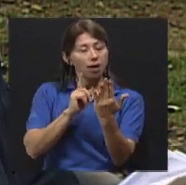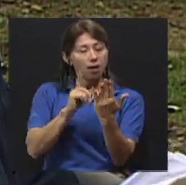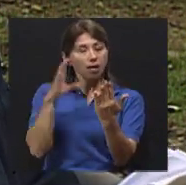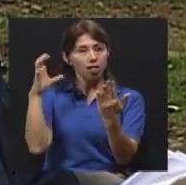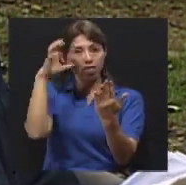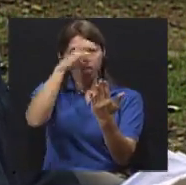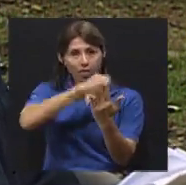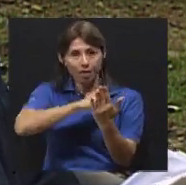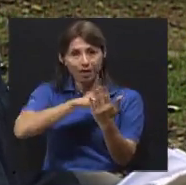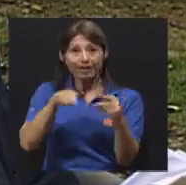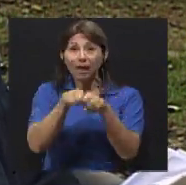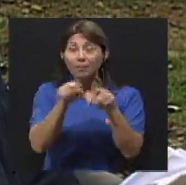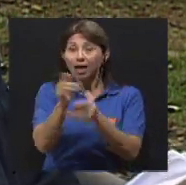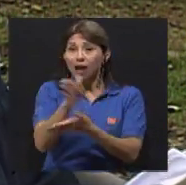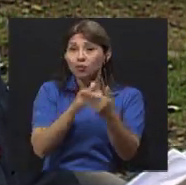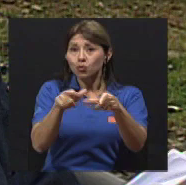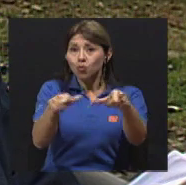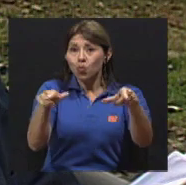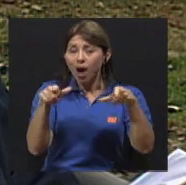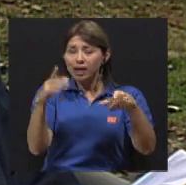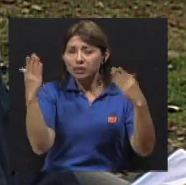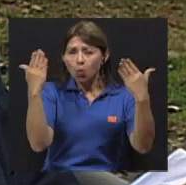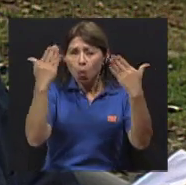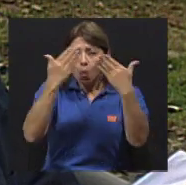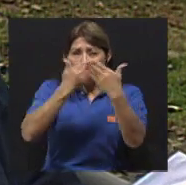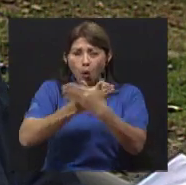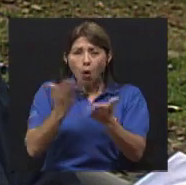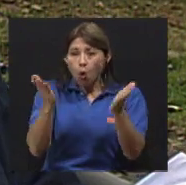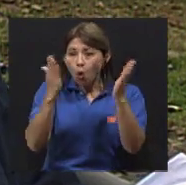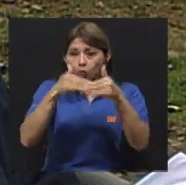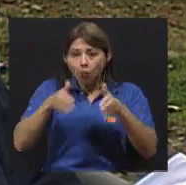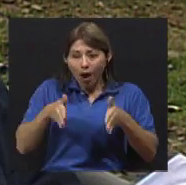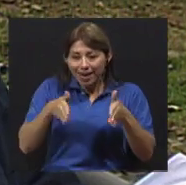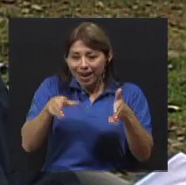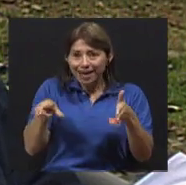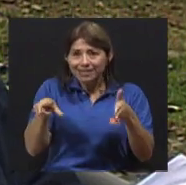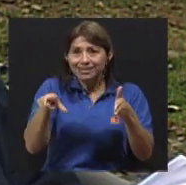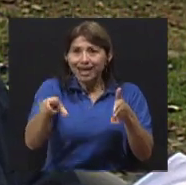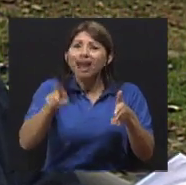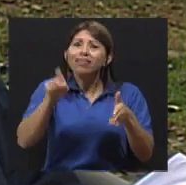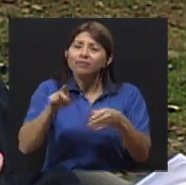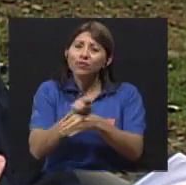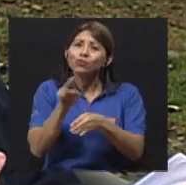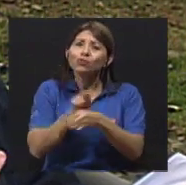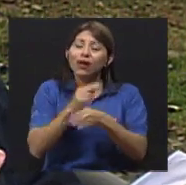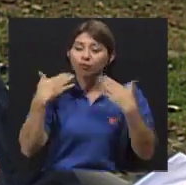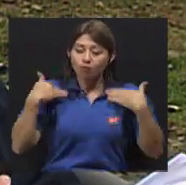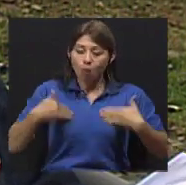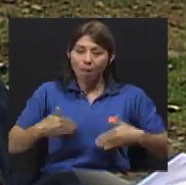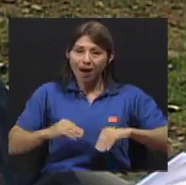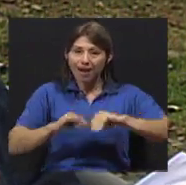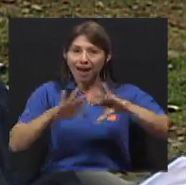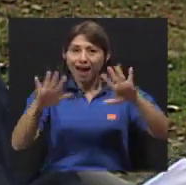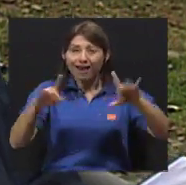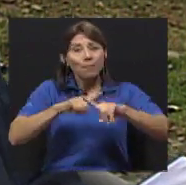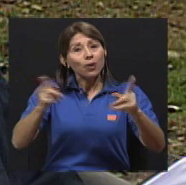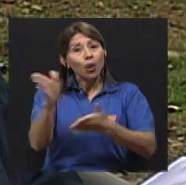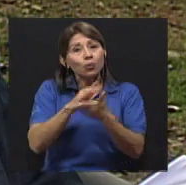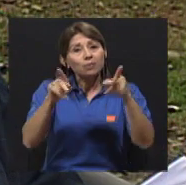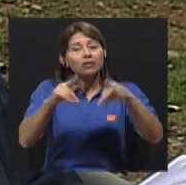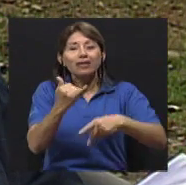de falta de iluminación, en zonas oscuras y que no hay acera, no usan ropa clara, ropa vistosa, sino que lo que usan